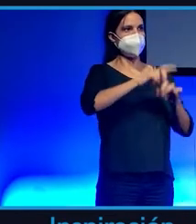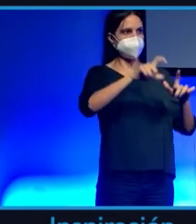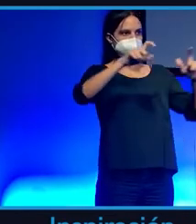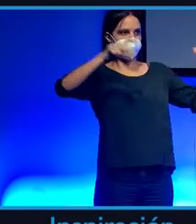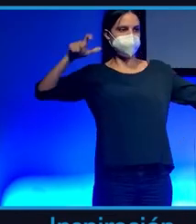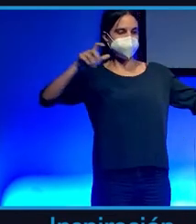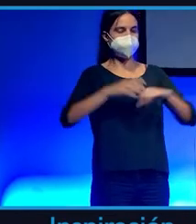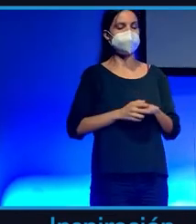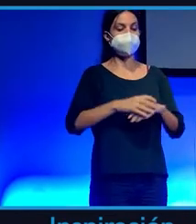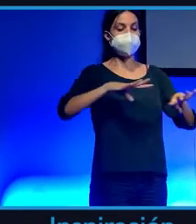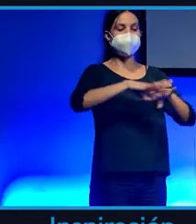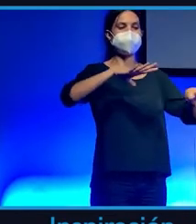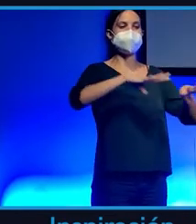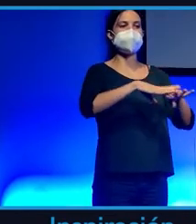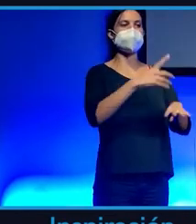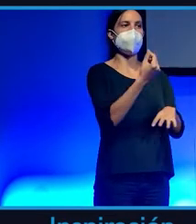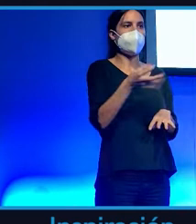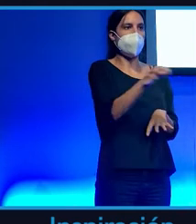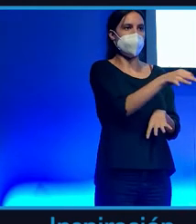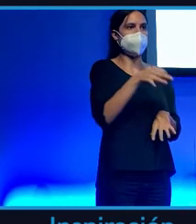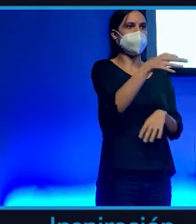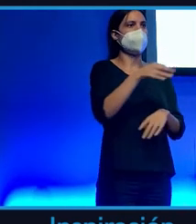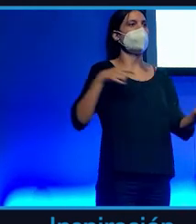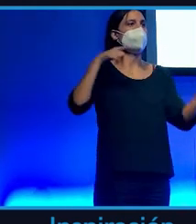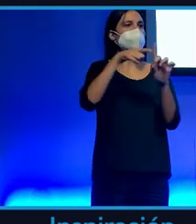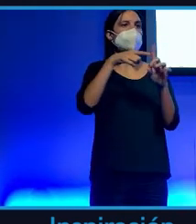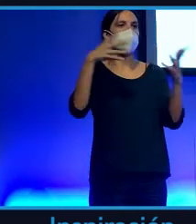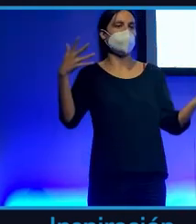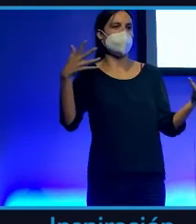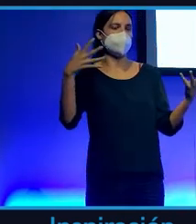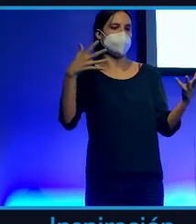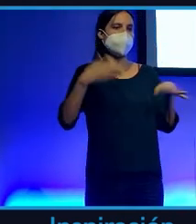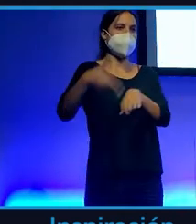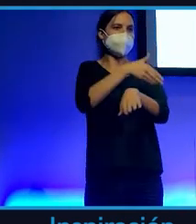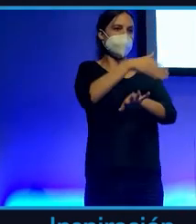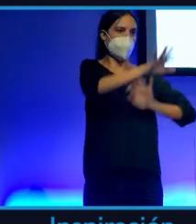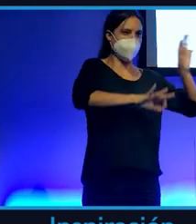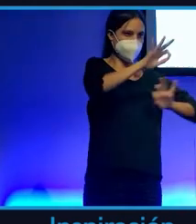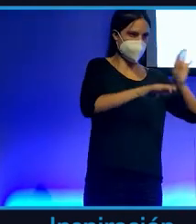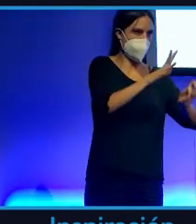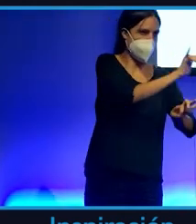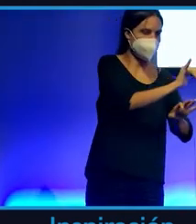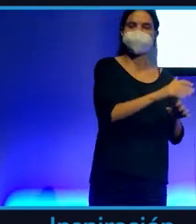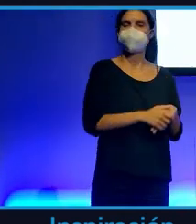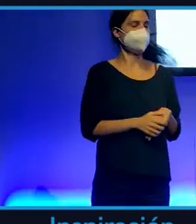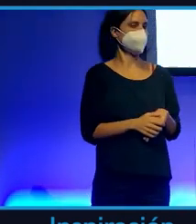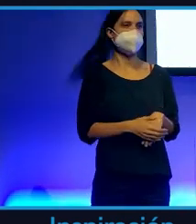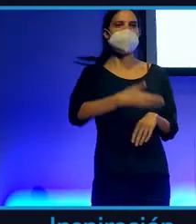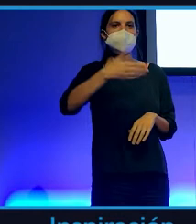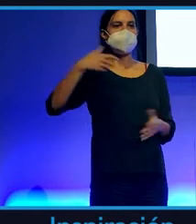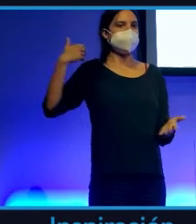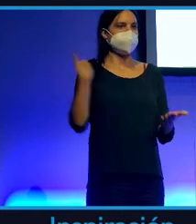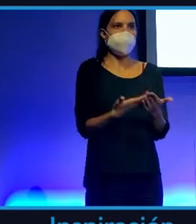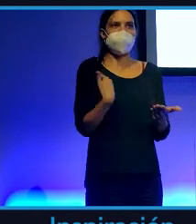quitomonedas son para el crimen organizado. Pues bien se ha demostrado que hay bancos condenados por